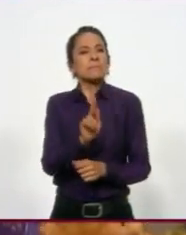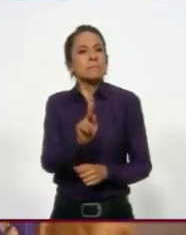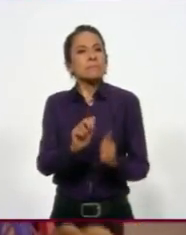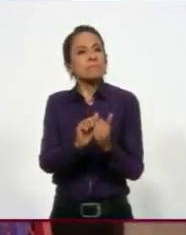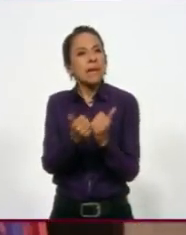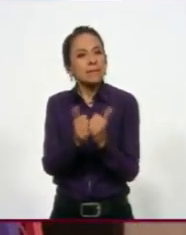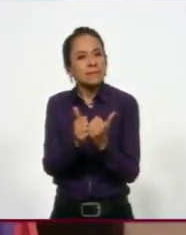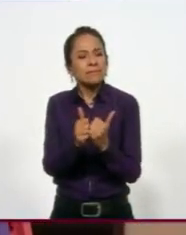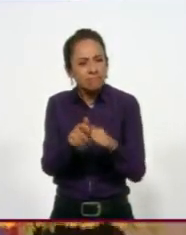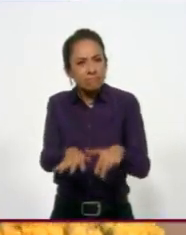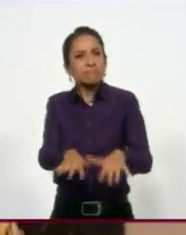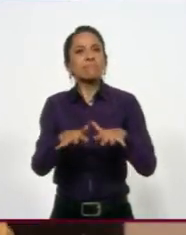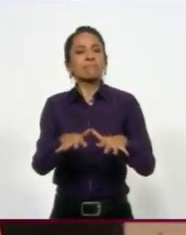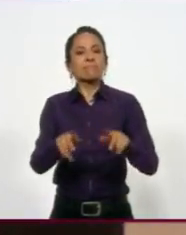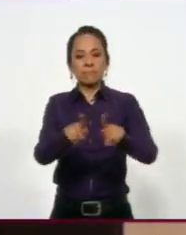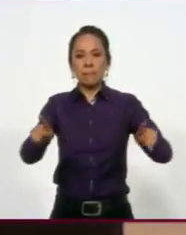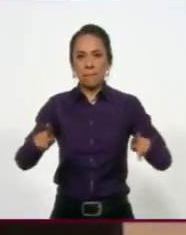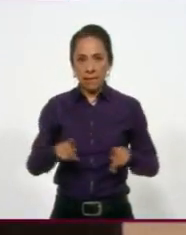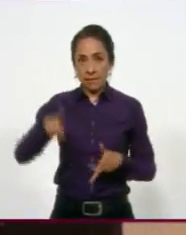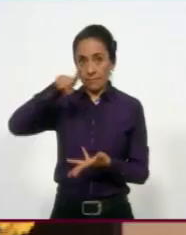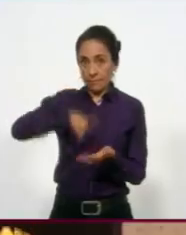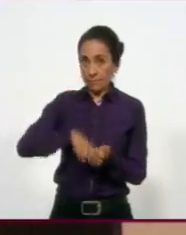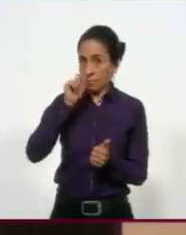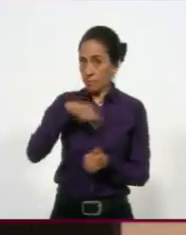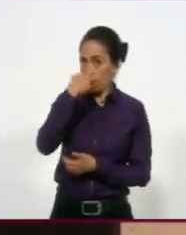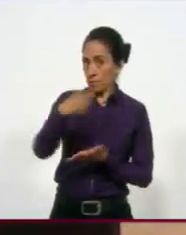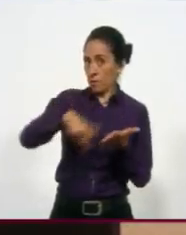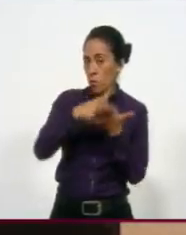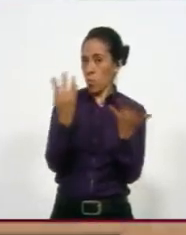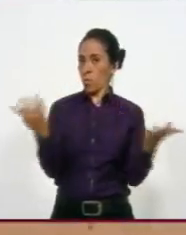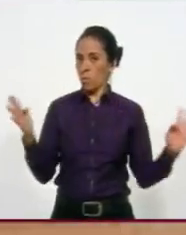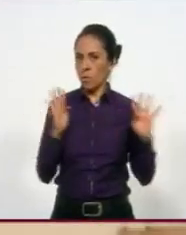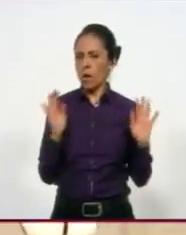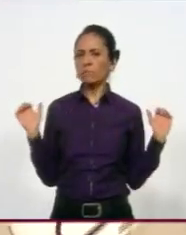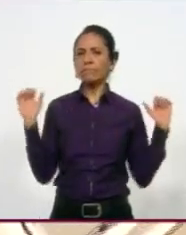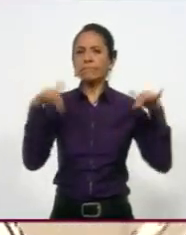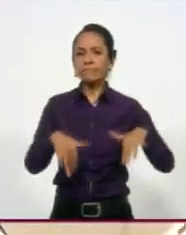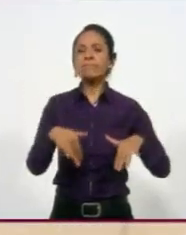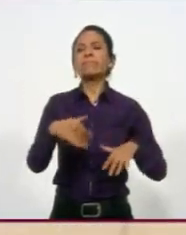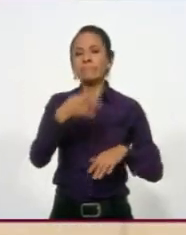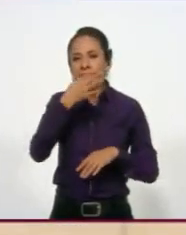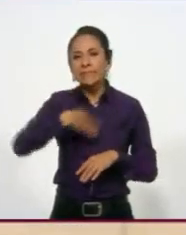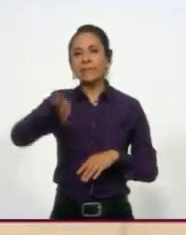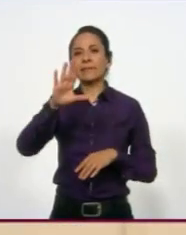Impacto visual en el patio interior de esta fortaleza que por fuera acoge los grandes festejos cervantinos.